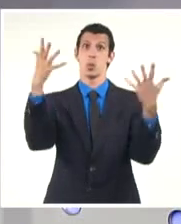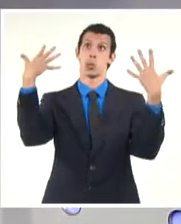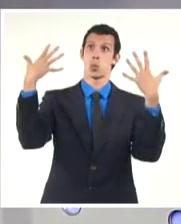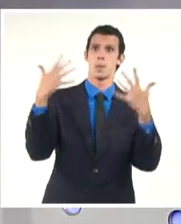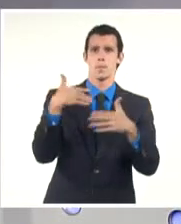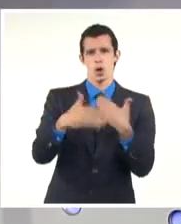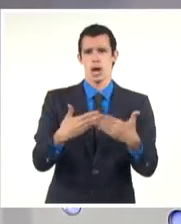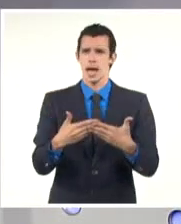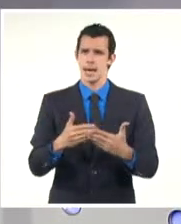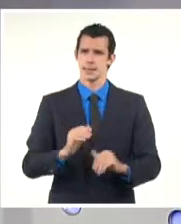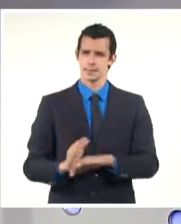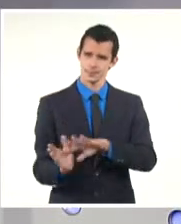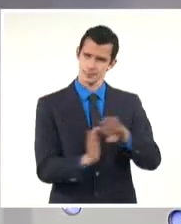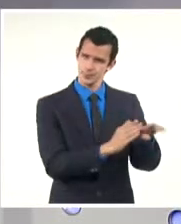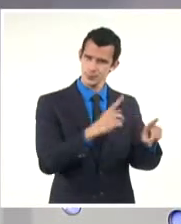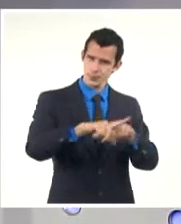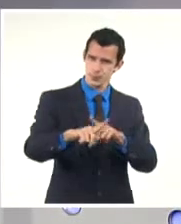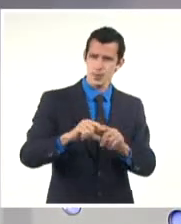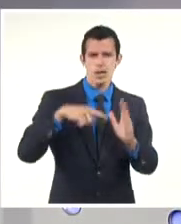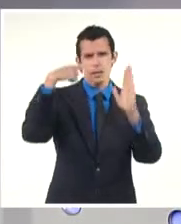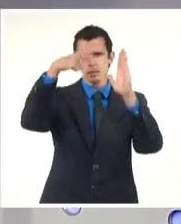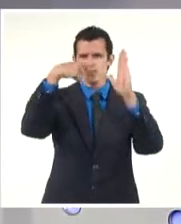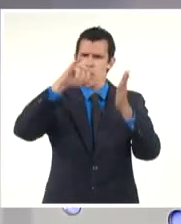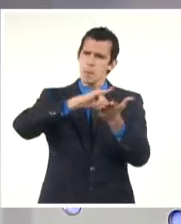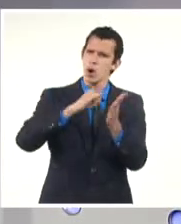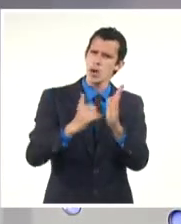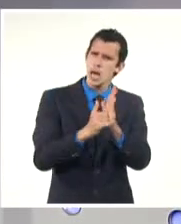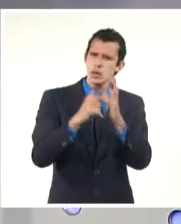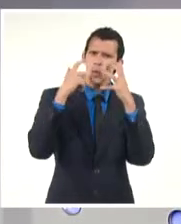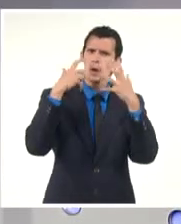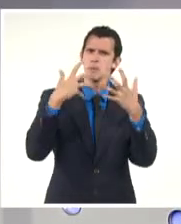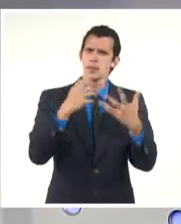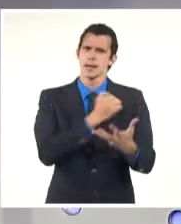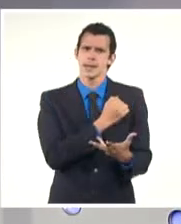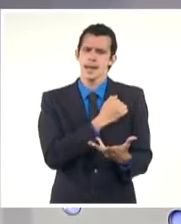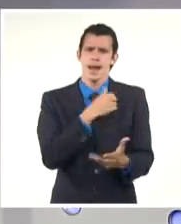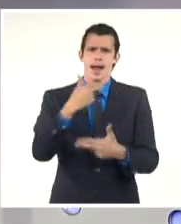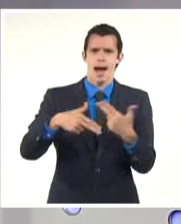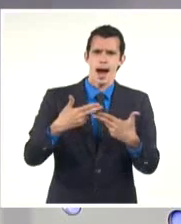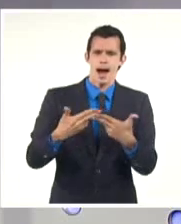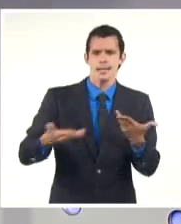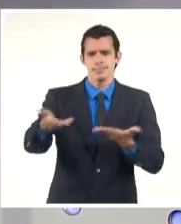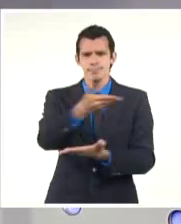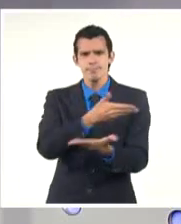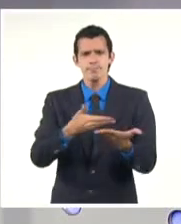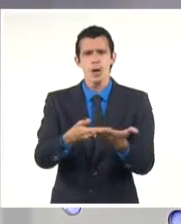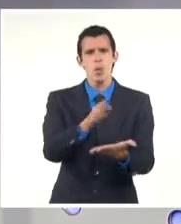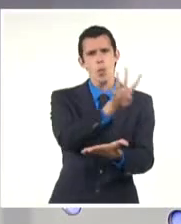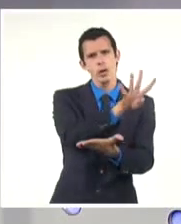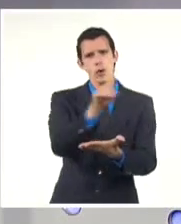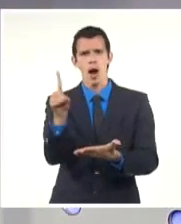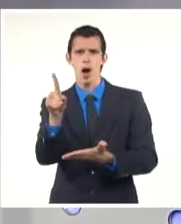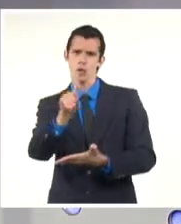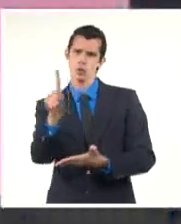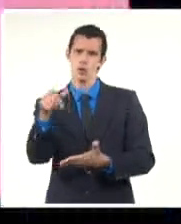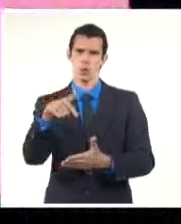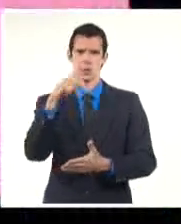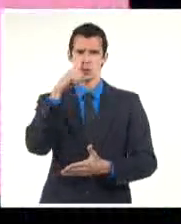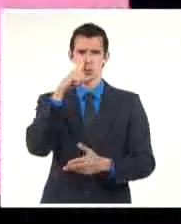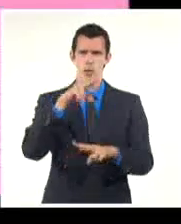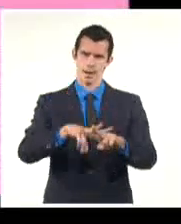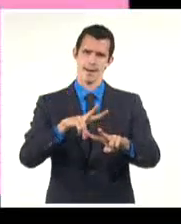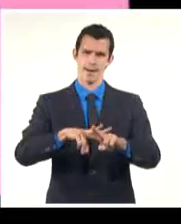producción cinematográfica y audiovisual entre ambas naciones, tendrá lugar entre el cuatro y once de junio en La Habana.